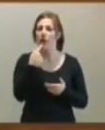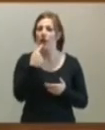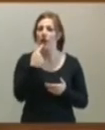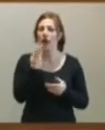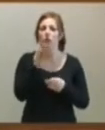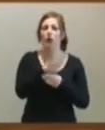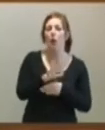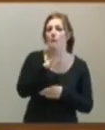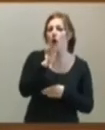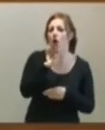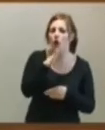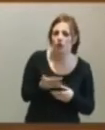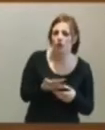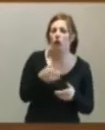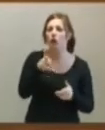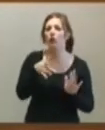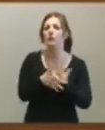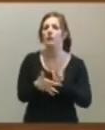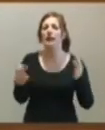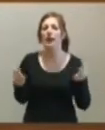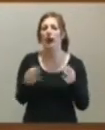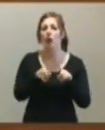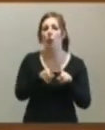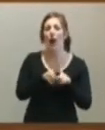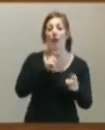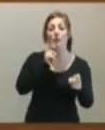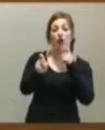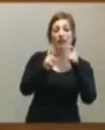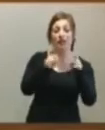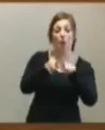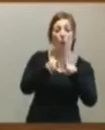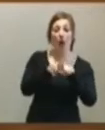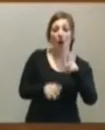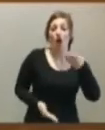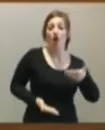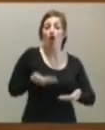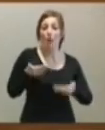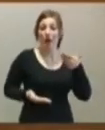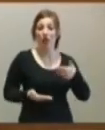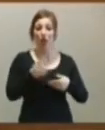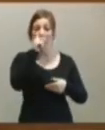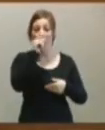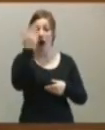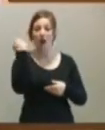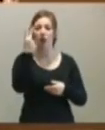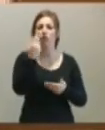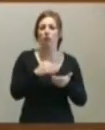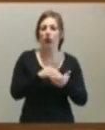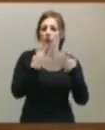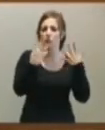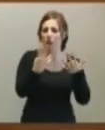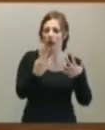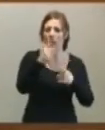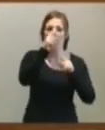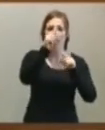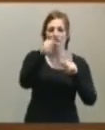motivos las quejas y las compara a las del 2009? Usted tiene en su poder la del 2011 y las cifras del 2011. ¿Por qué no